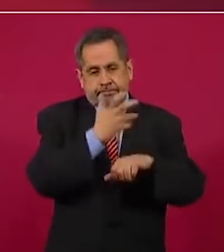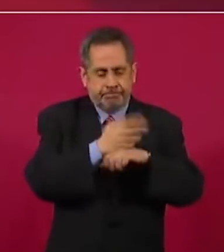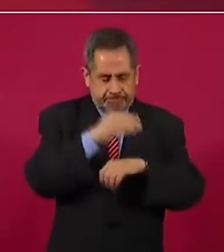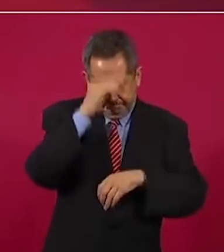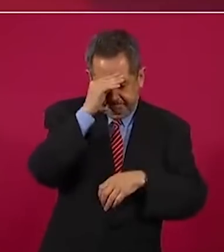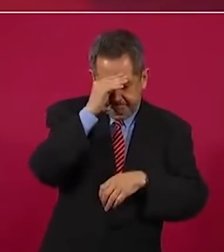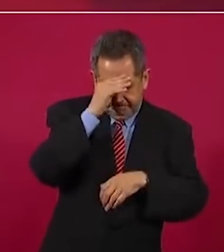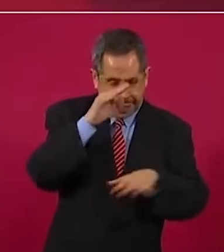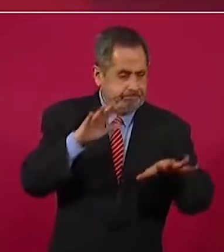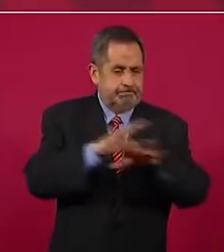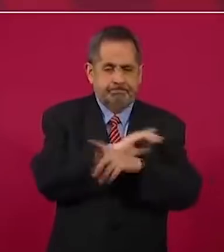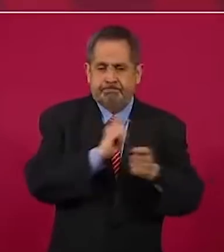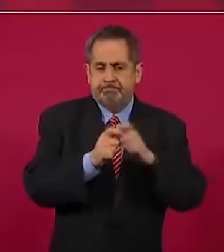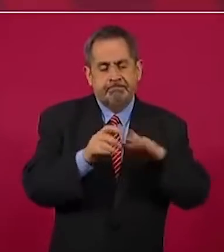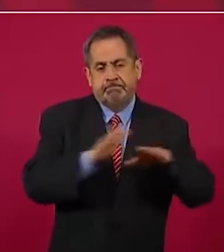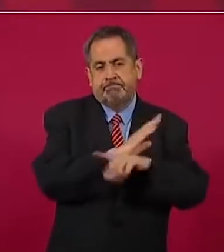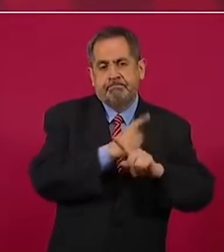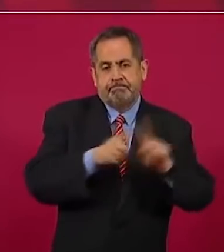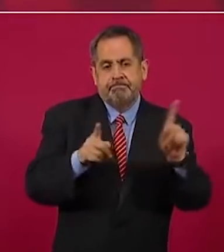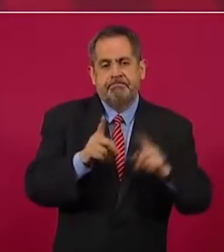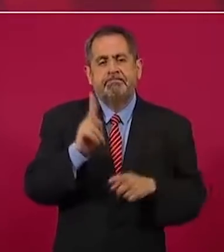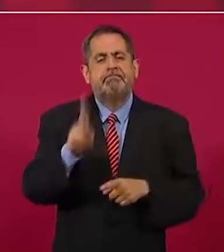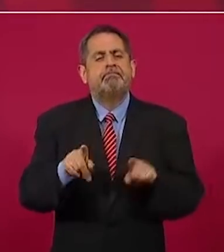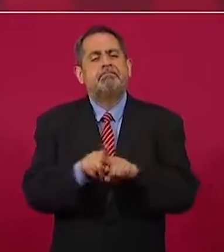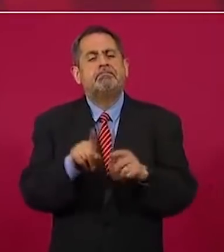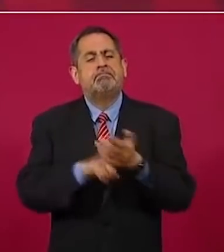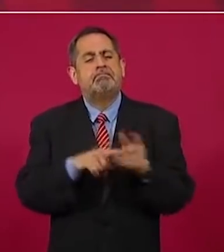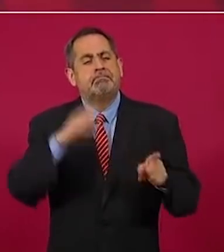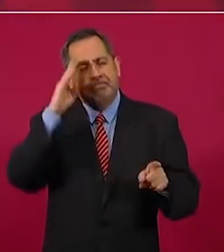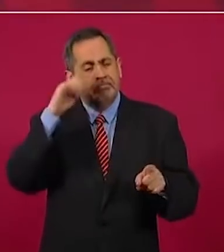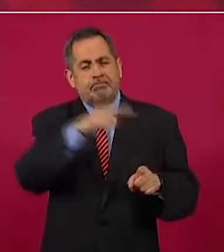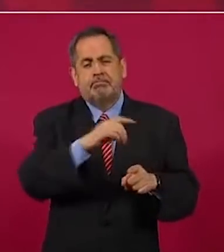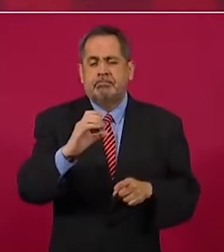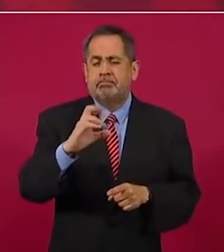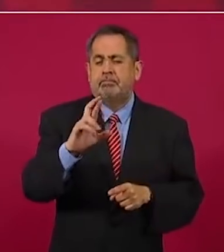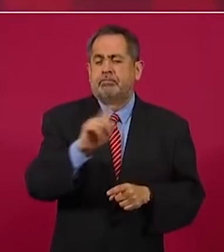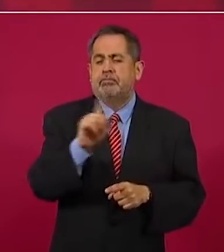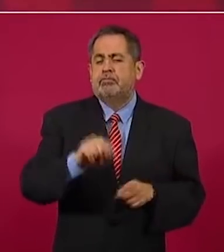Es lo mismo del señor Ted Cruz,